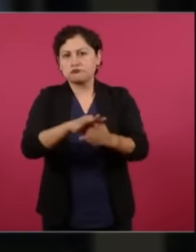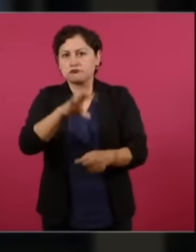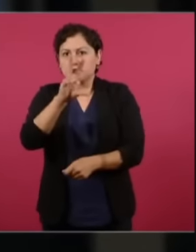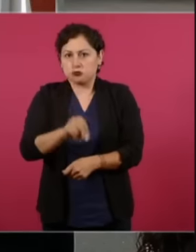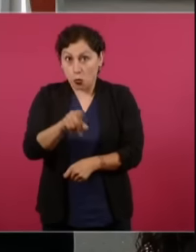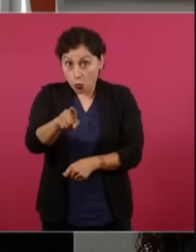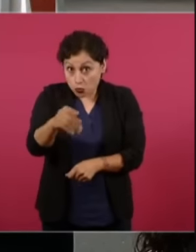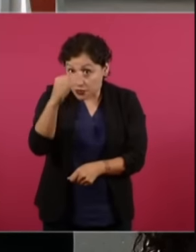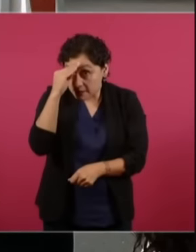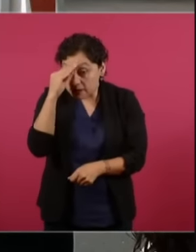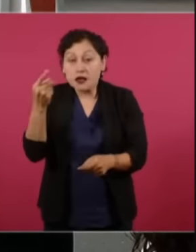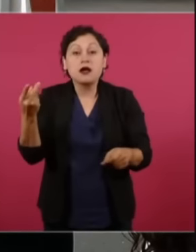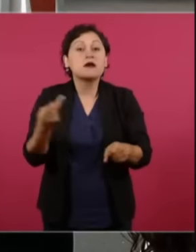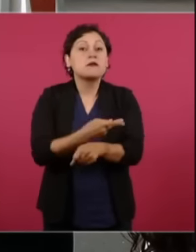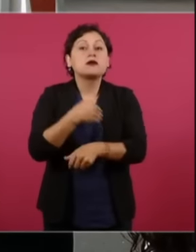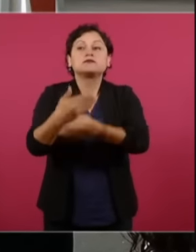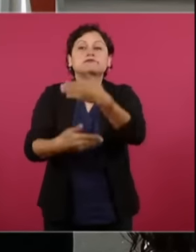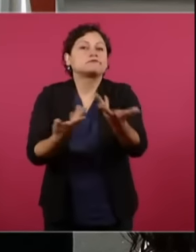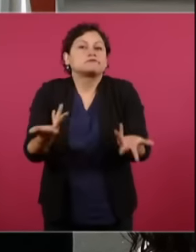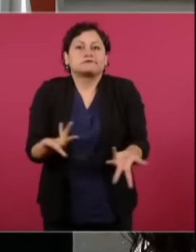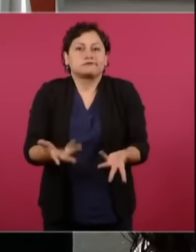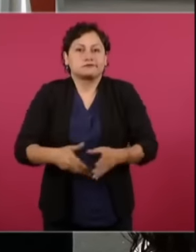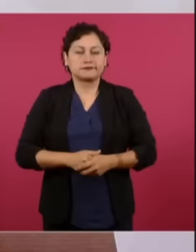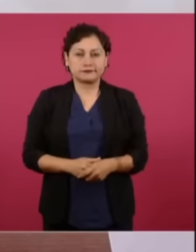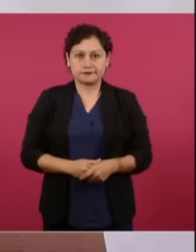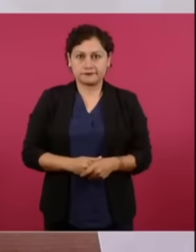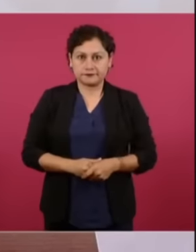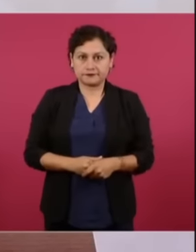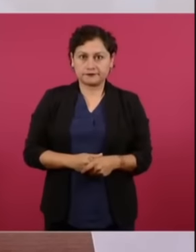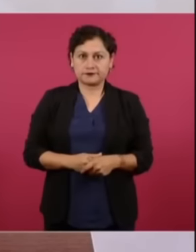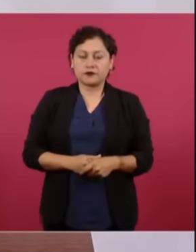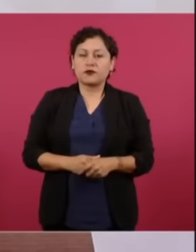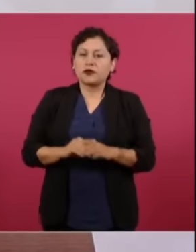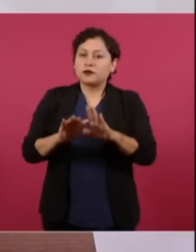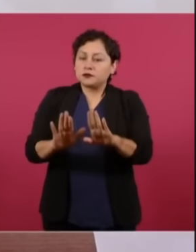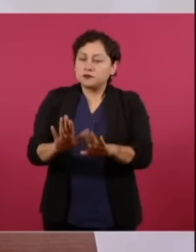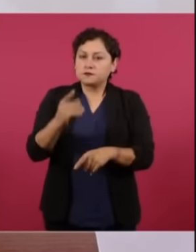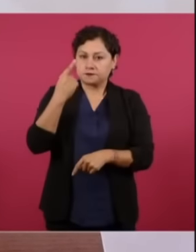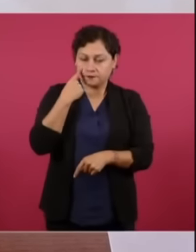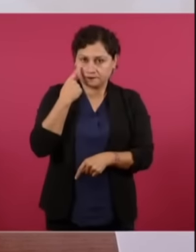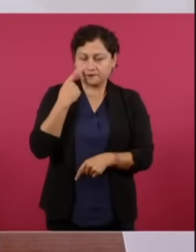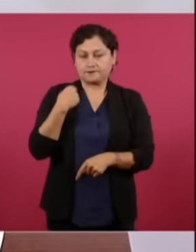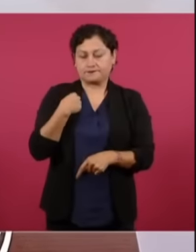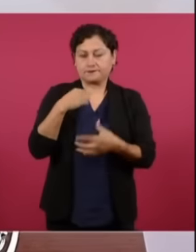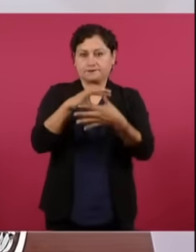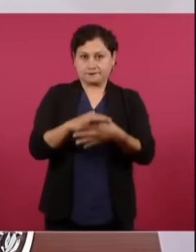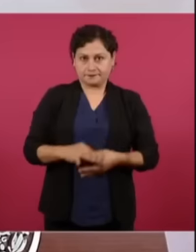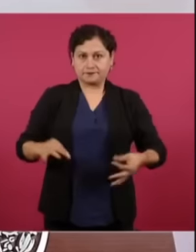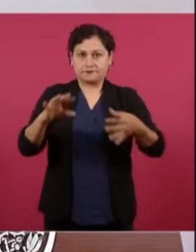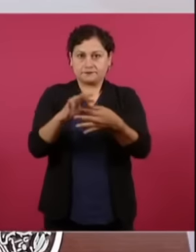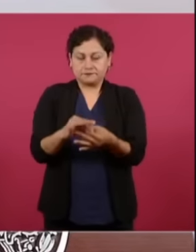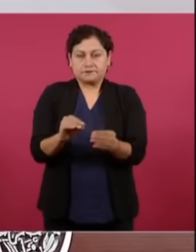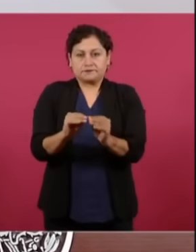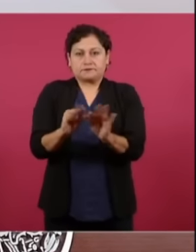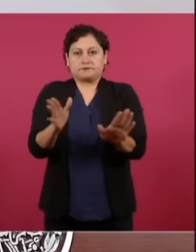Bueno, recapitulando, para tener los antecedentes,